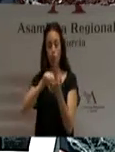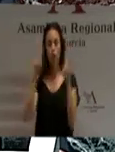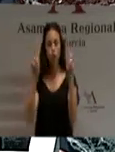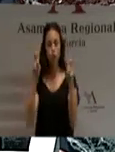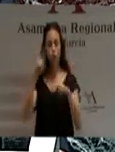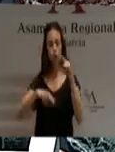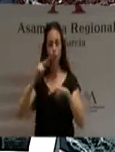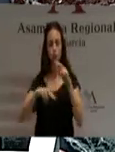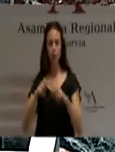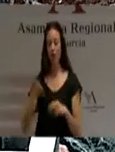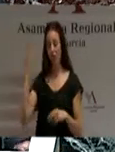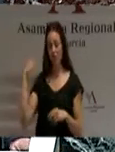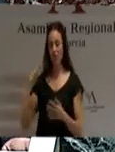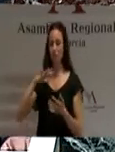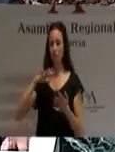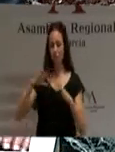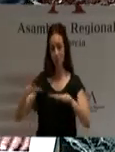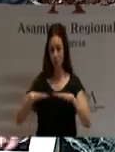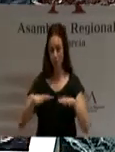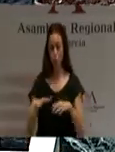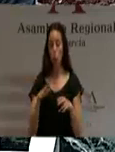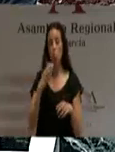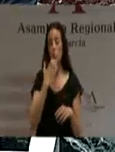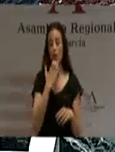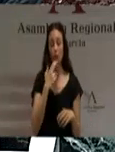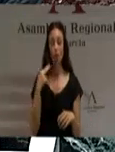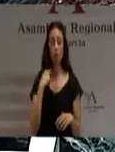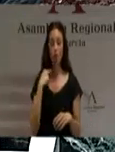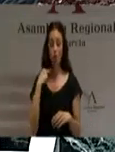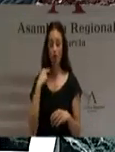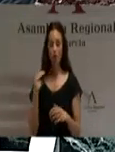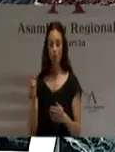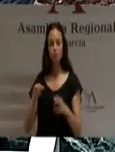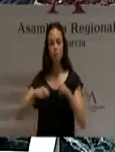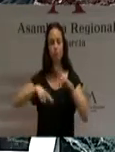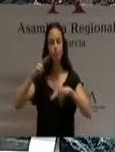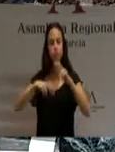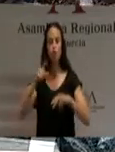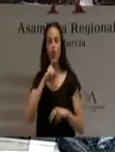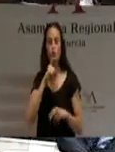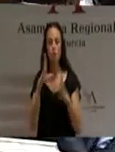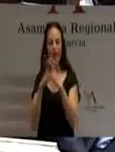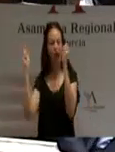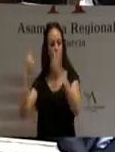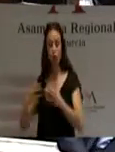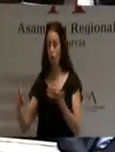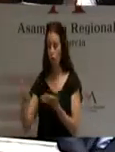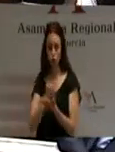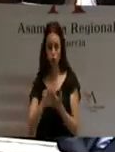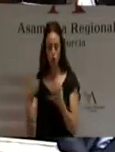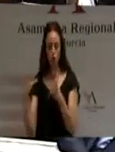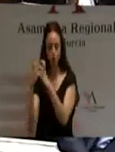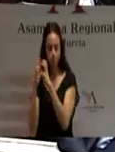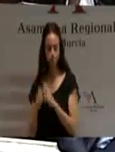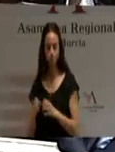trágicos terremotos. La ciudad de Lorca solo ha podido levantarse desde el acuerdo de todos. Todos pasaron a la acción y fueron capaces